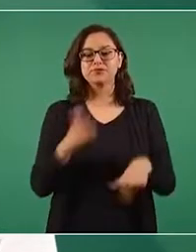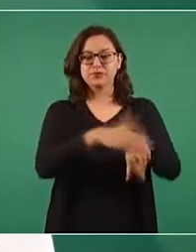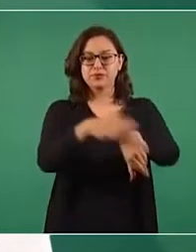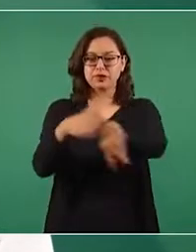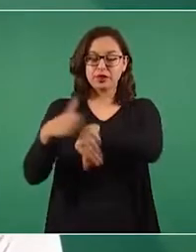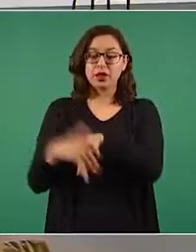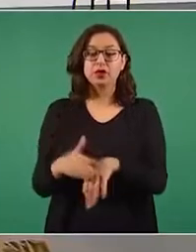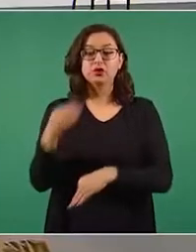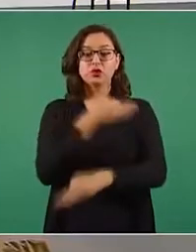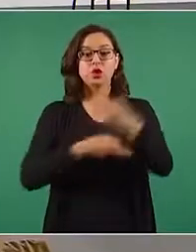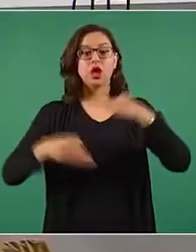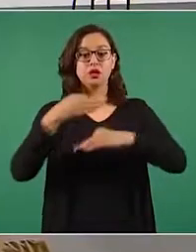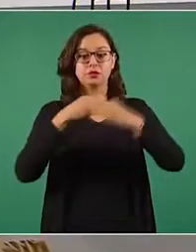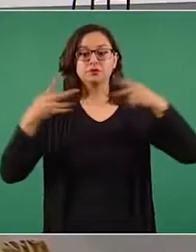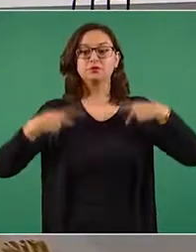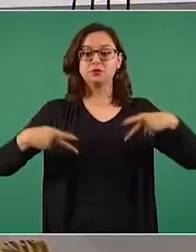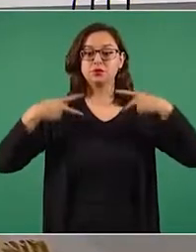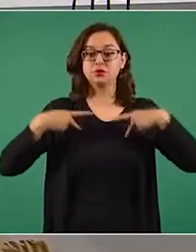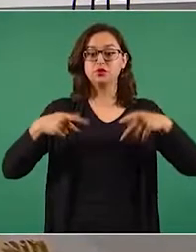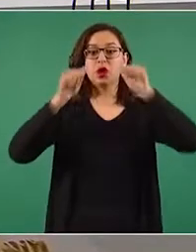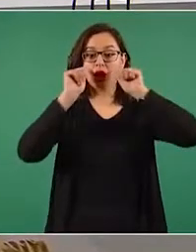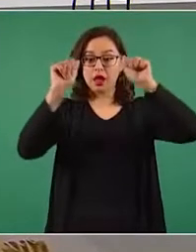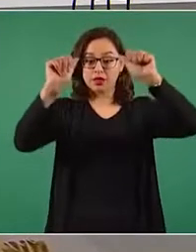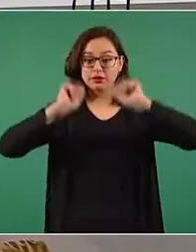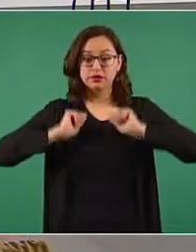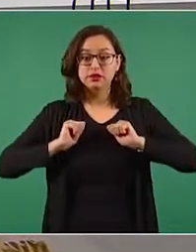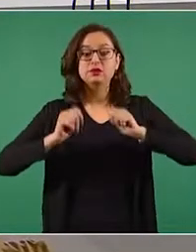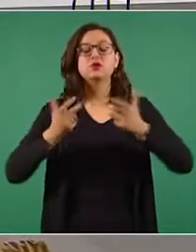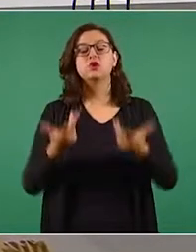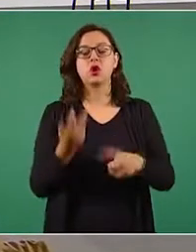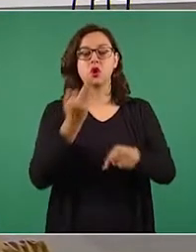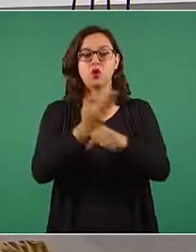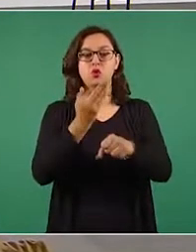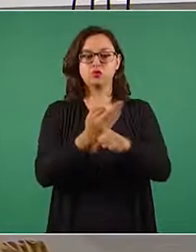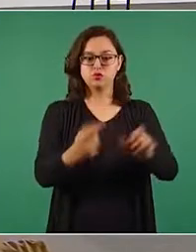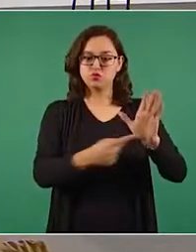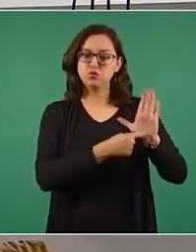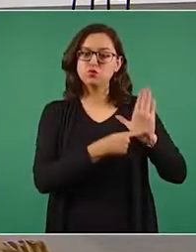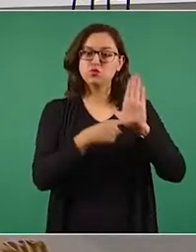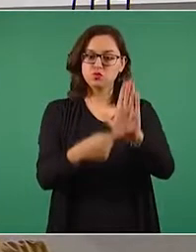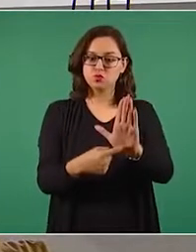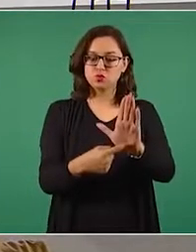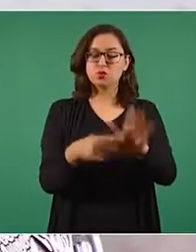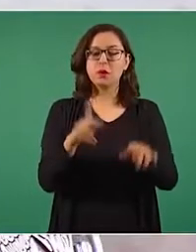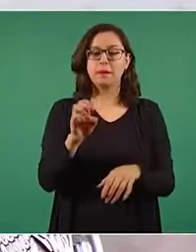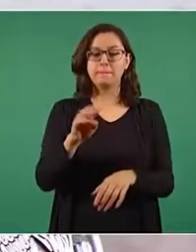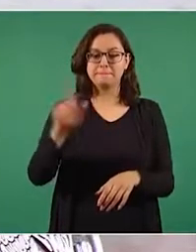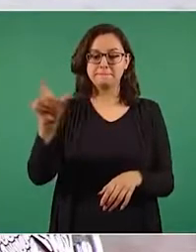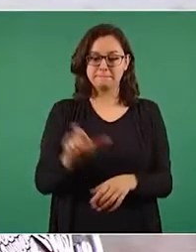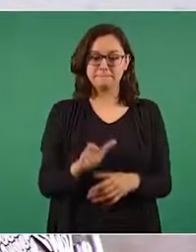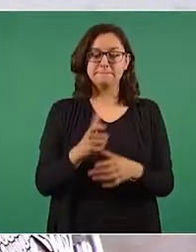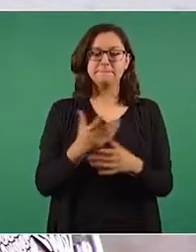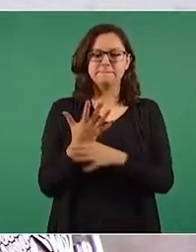compartirles la información que sobre esta nota falsa envía Pemex.